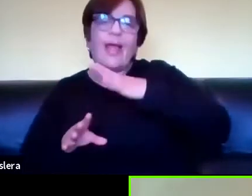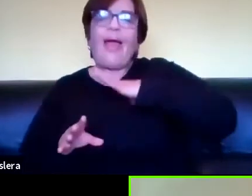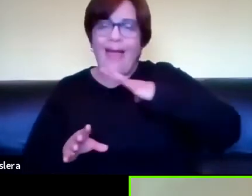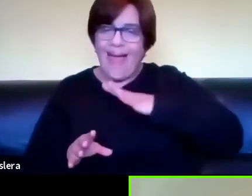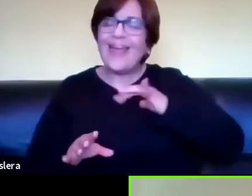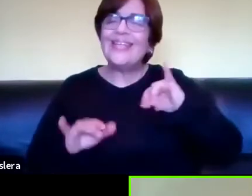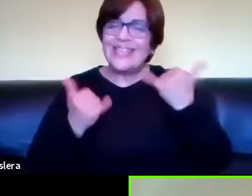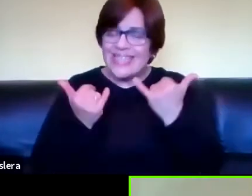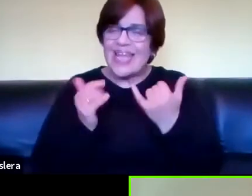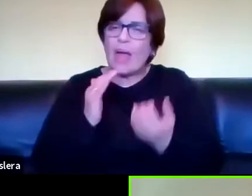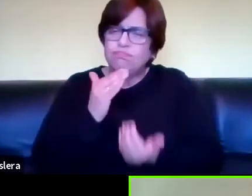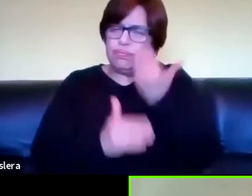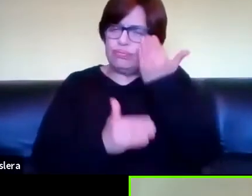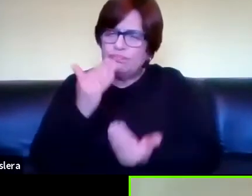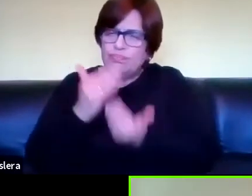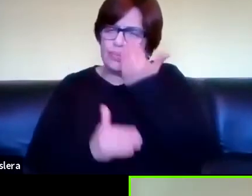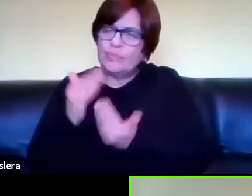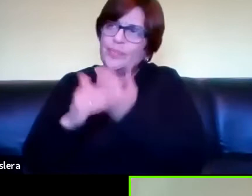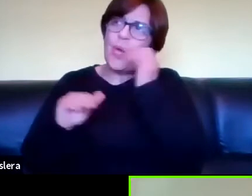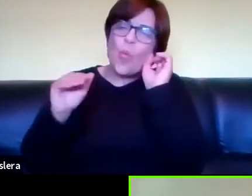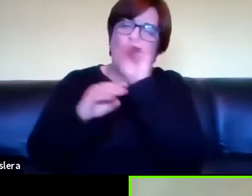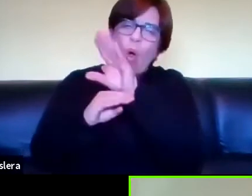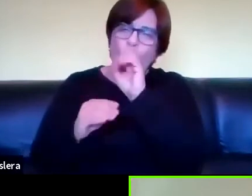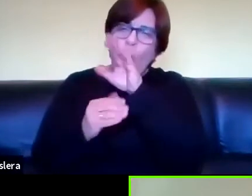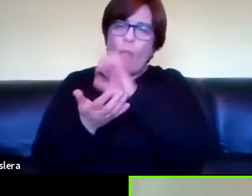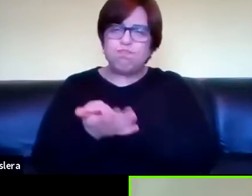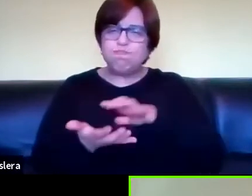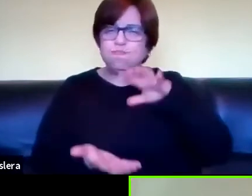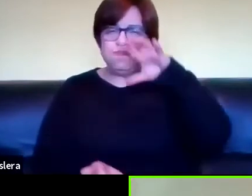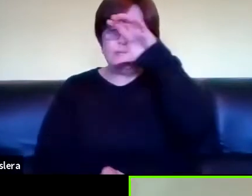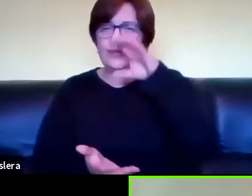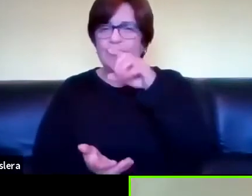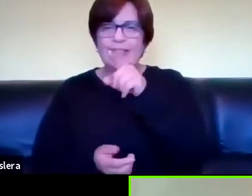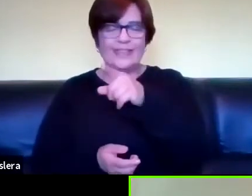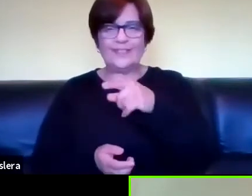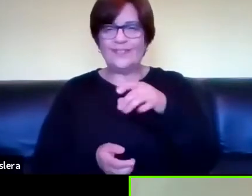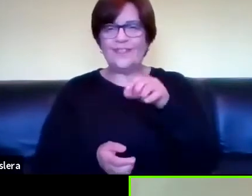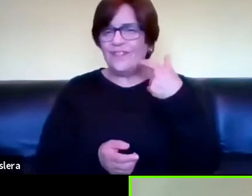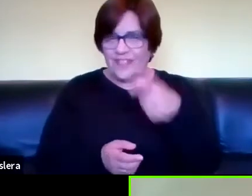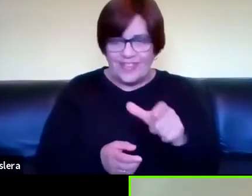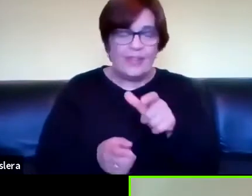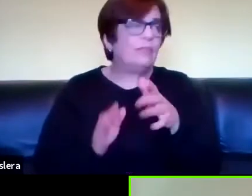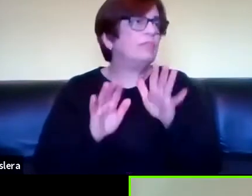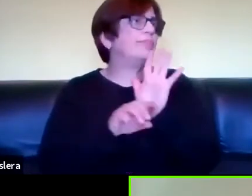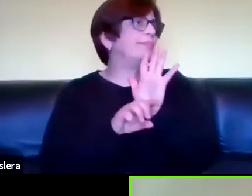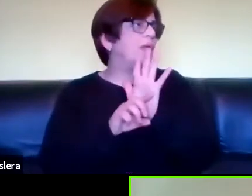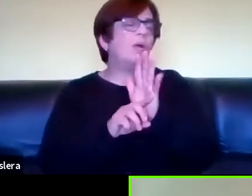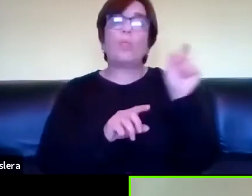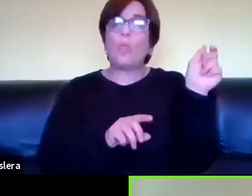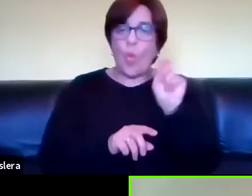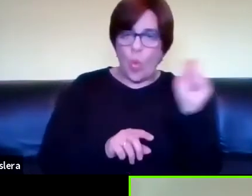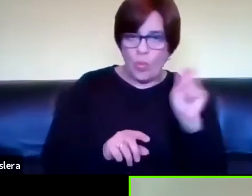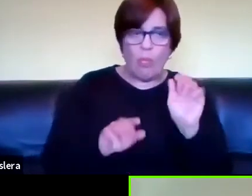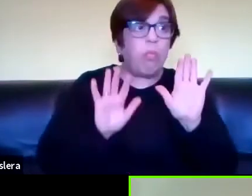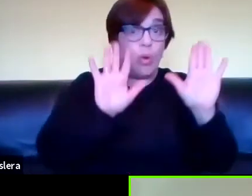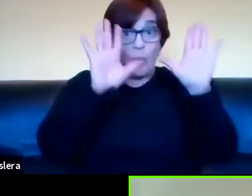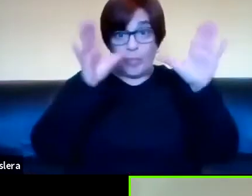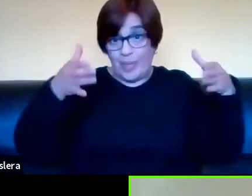empiezan a subir y a generar reservorios con videos instituciones públicas instituciones de la comunidad